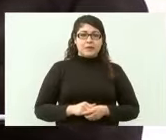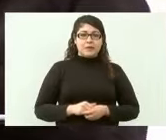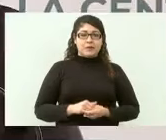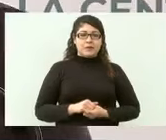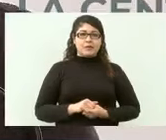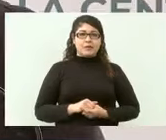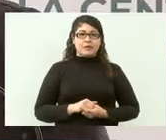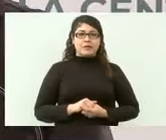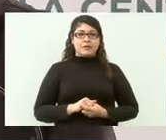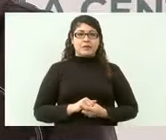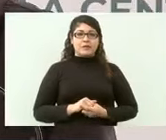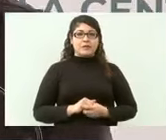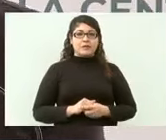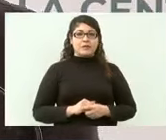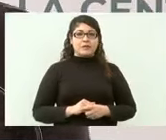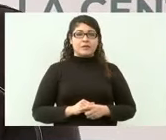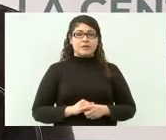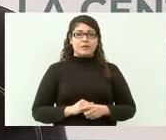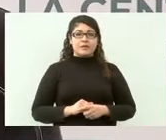nuestro país,